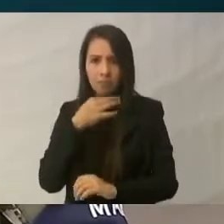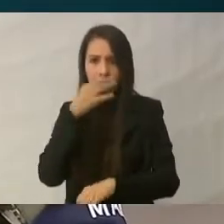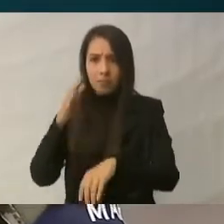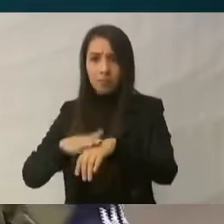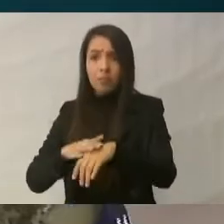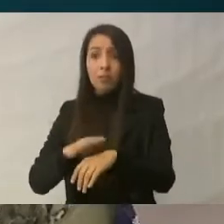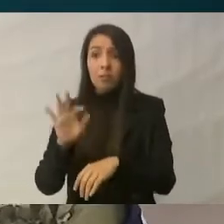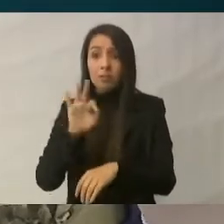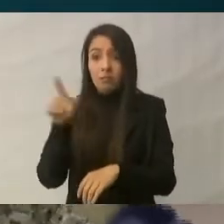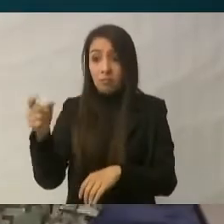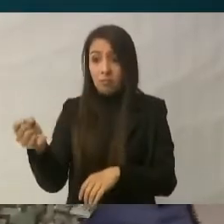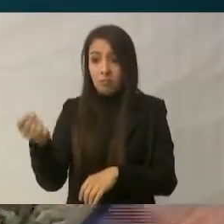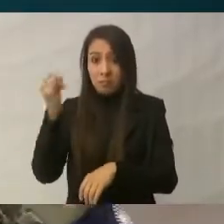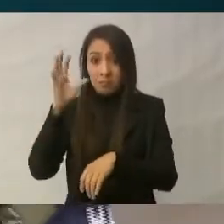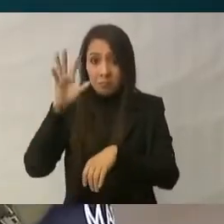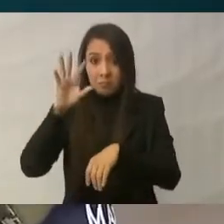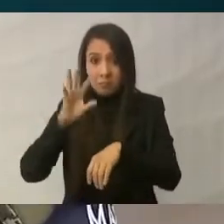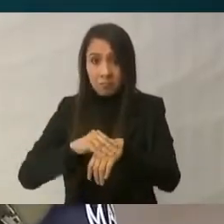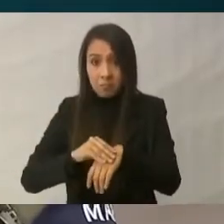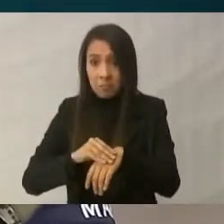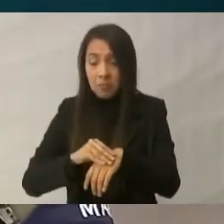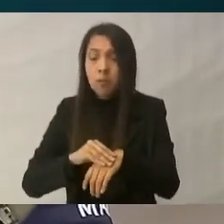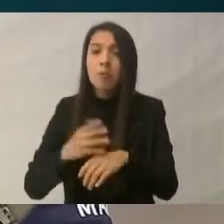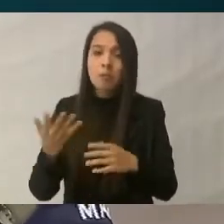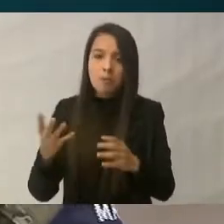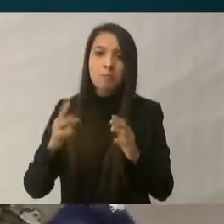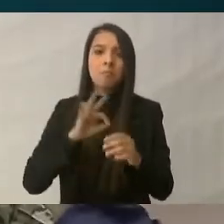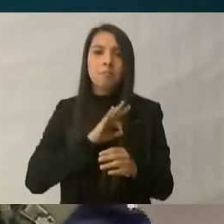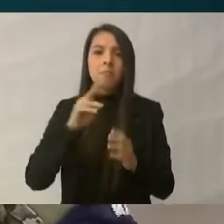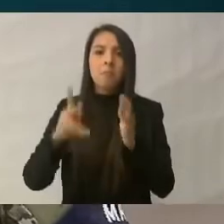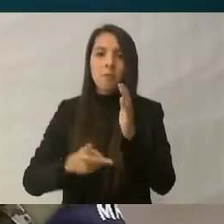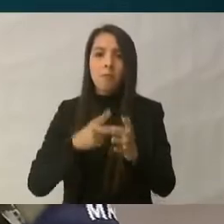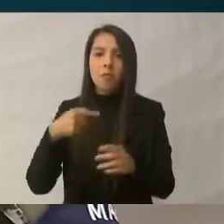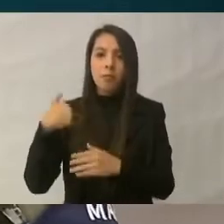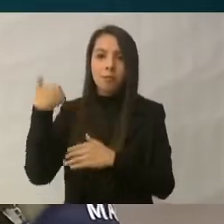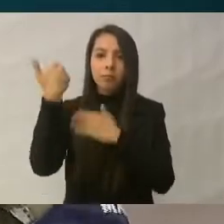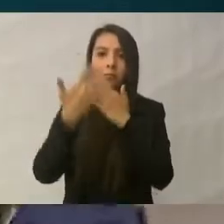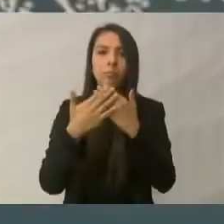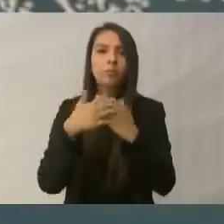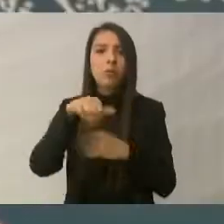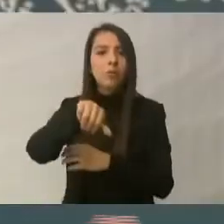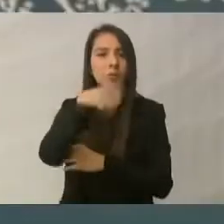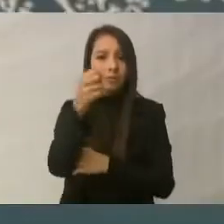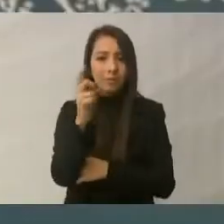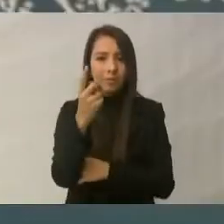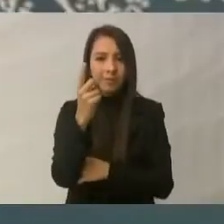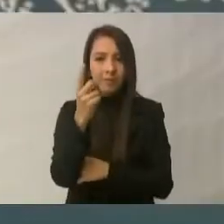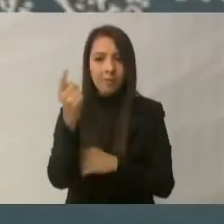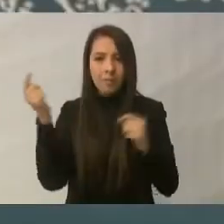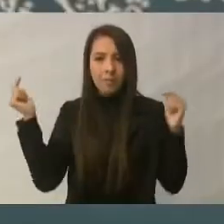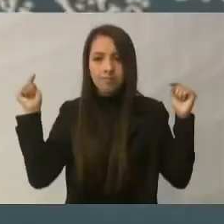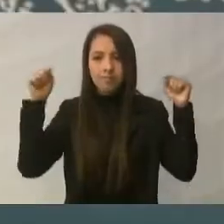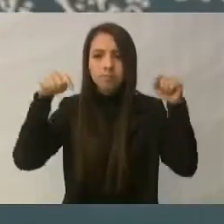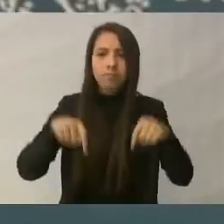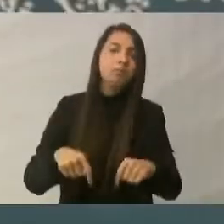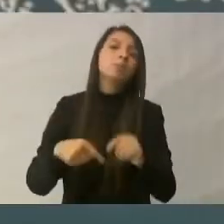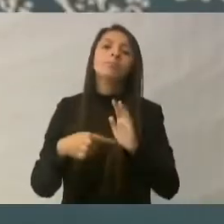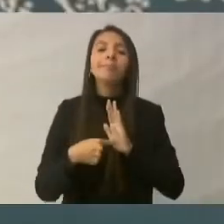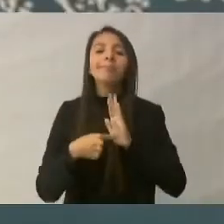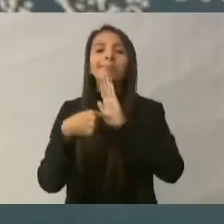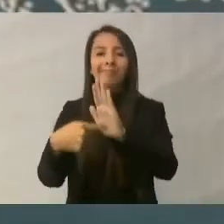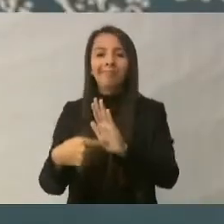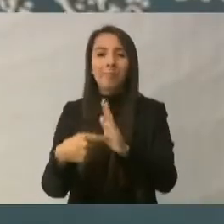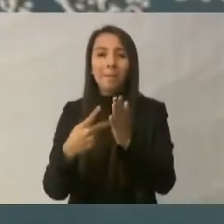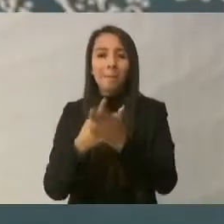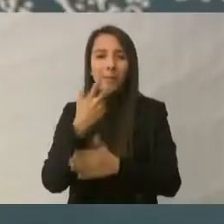estaríamos aquí, señor gobernador, presidenta municipal, el 11 de diciembre presentaríamos todo el proyecto como